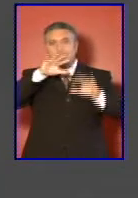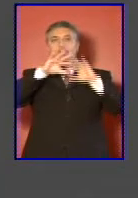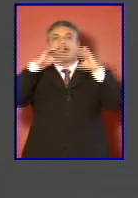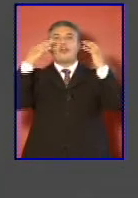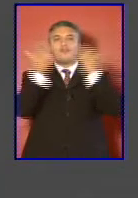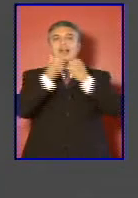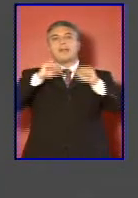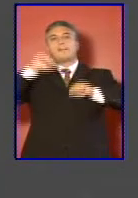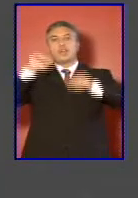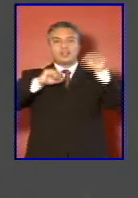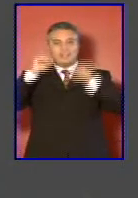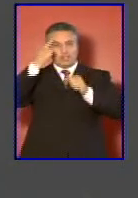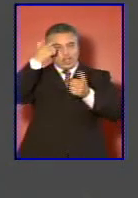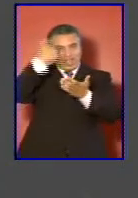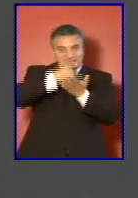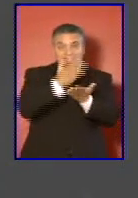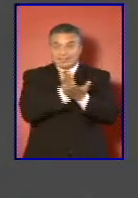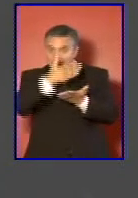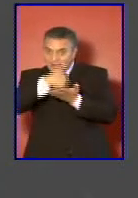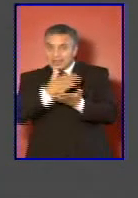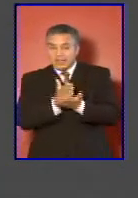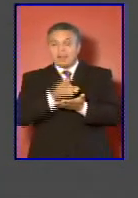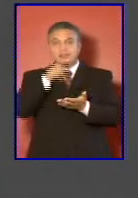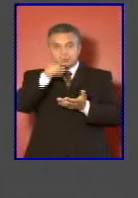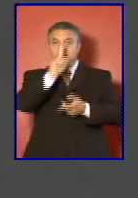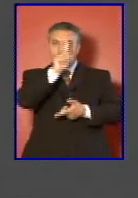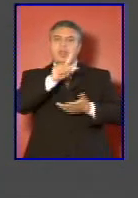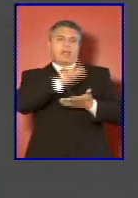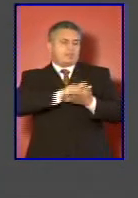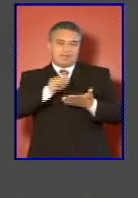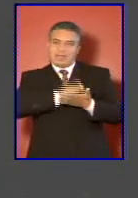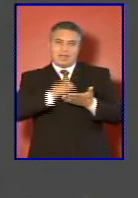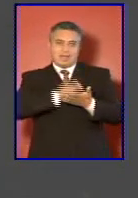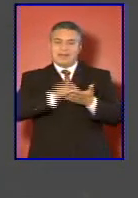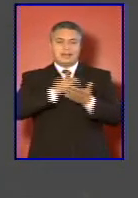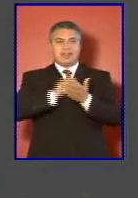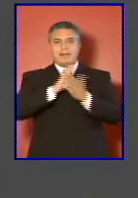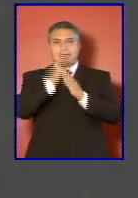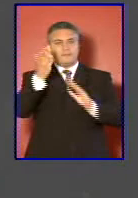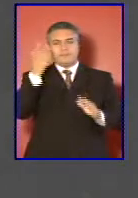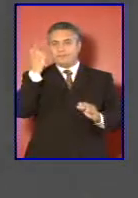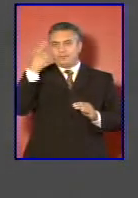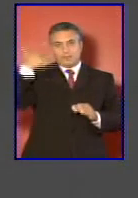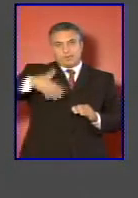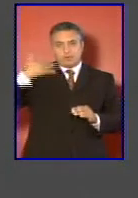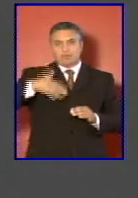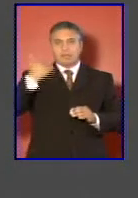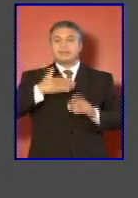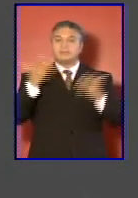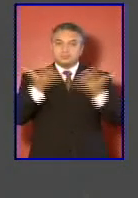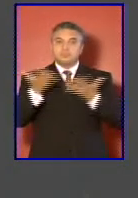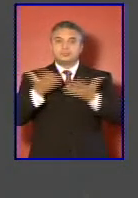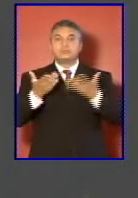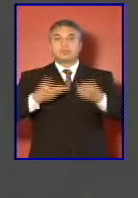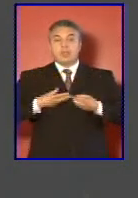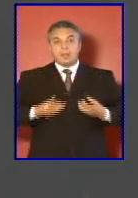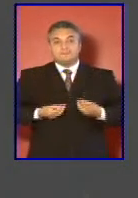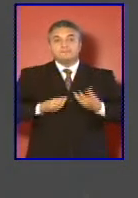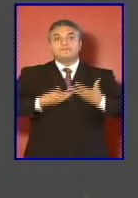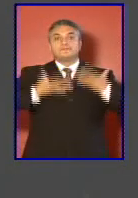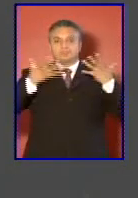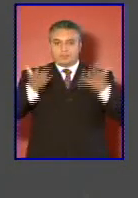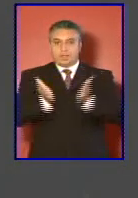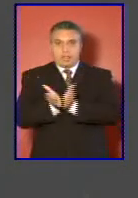-estratégica y que es una tarea fundamental para inspirar la conducción de la defensa nacional.